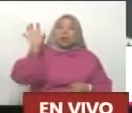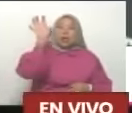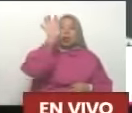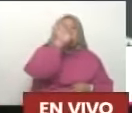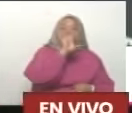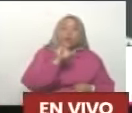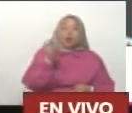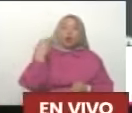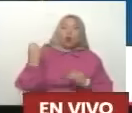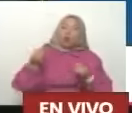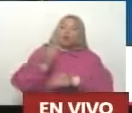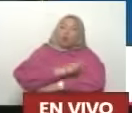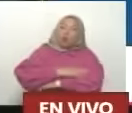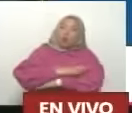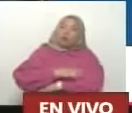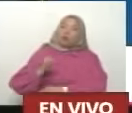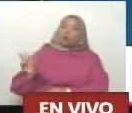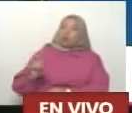rol Que estamos jugando